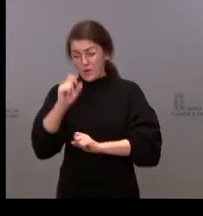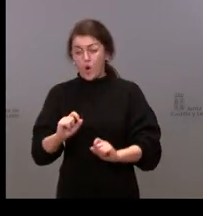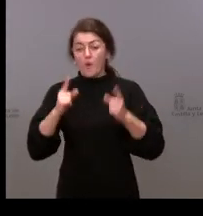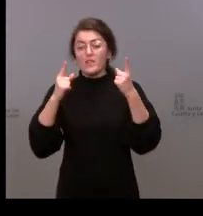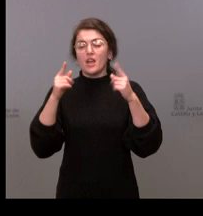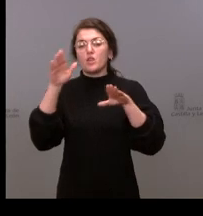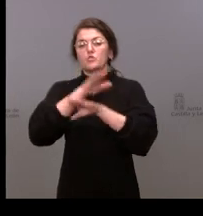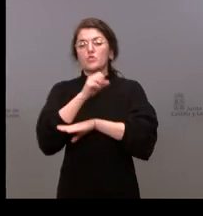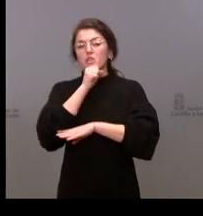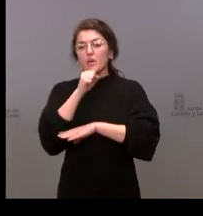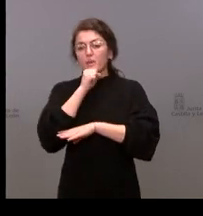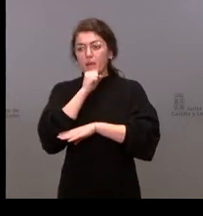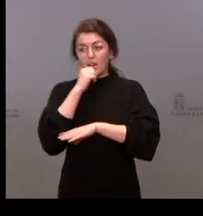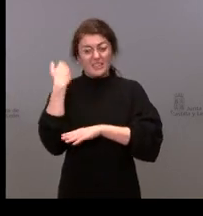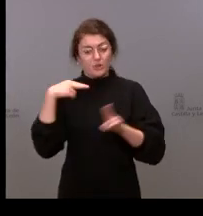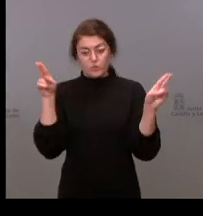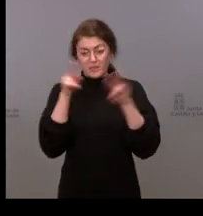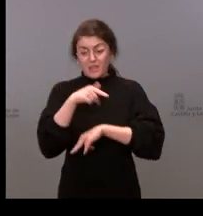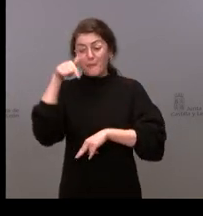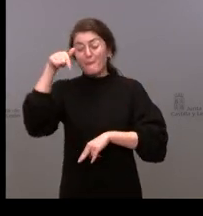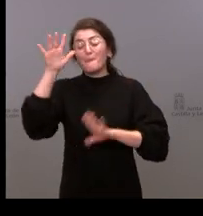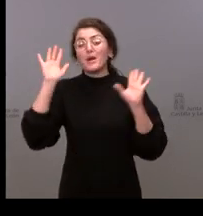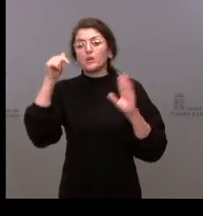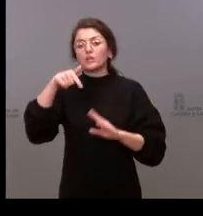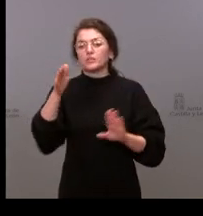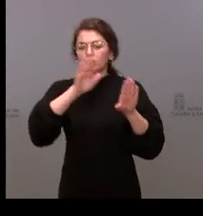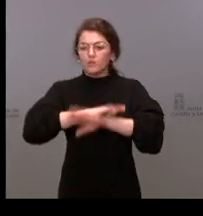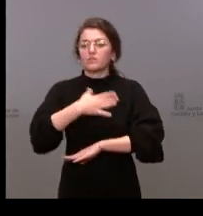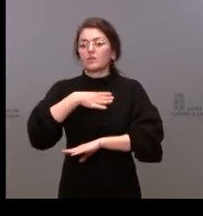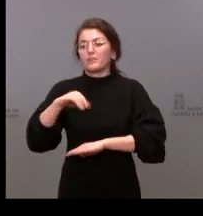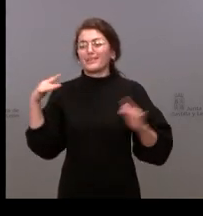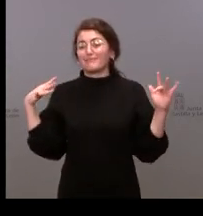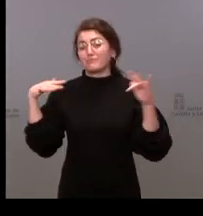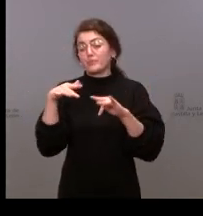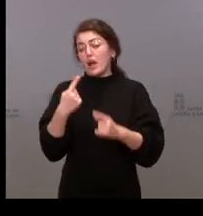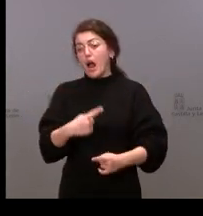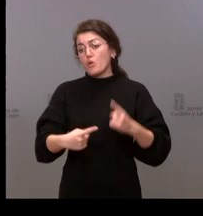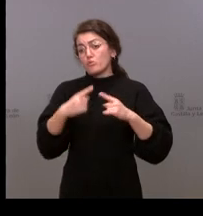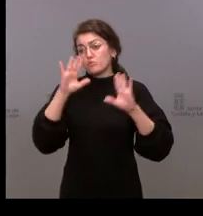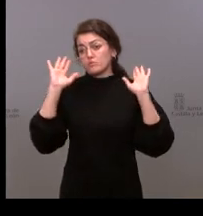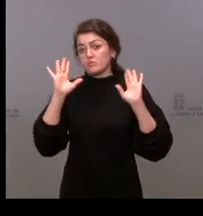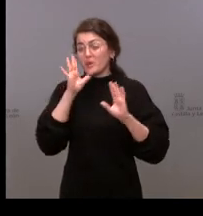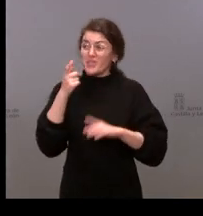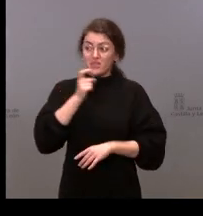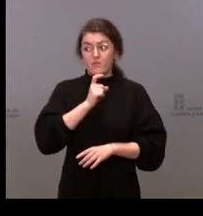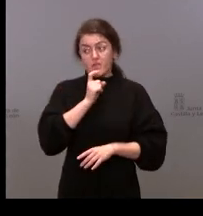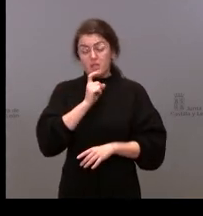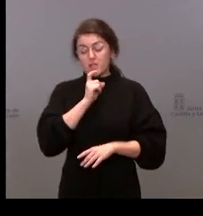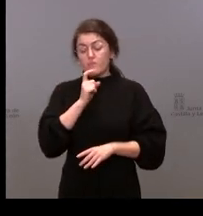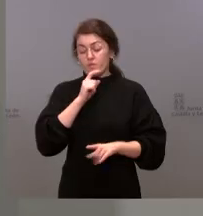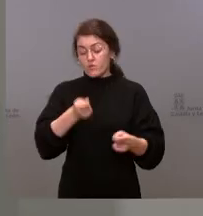la Junta se podría hacer un llamamiento a que no se formen esas aglomeraciones masivas, aunque será muy difícil de que no se produzcan. Muchas gracias.